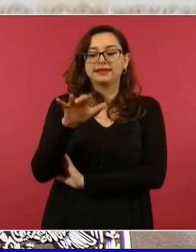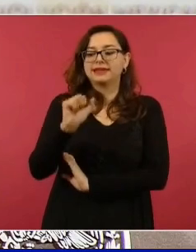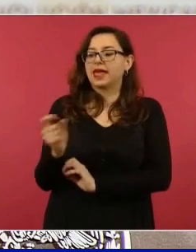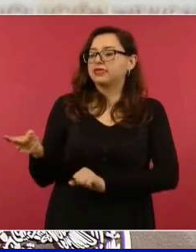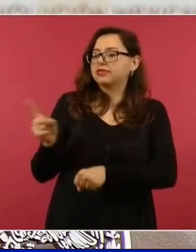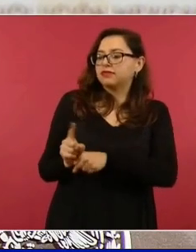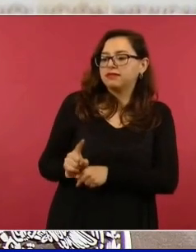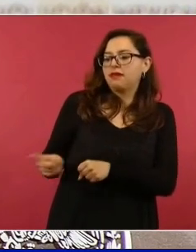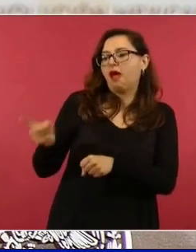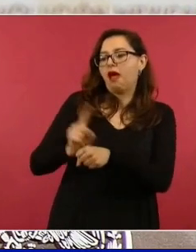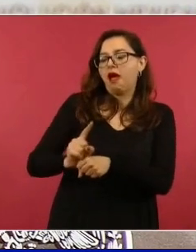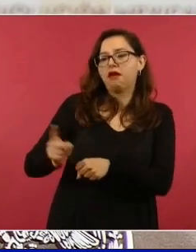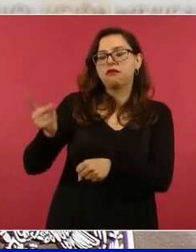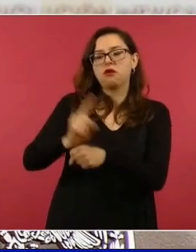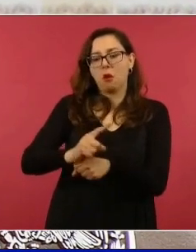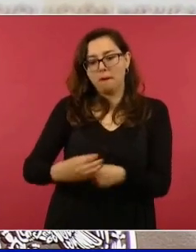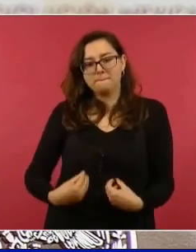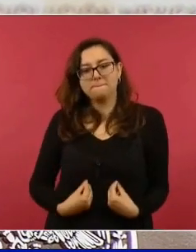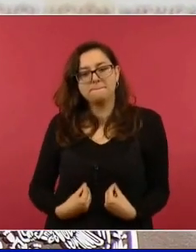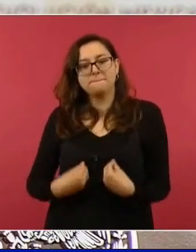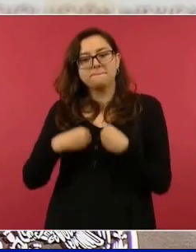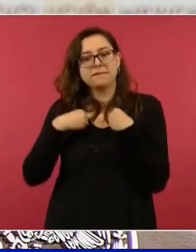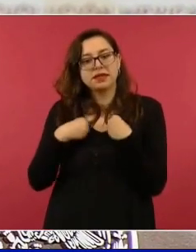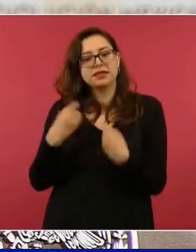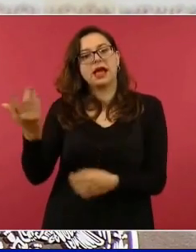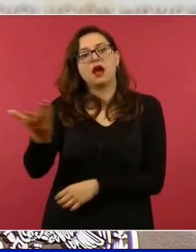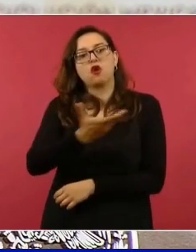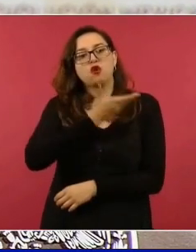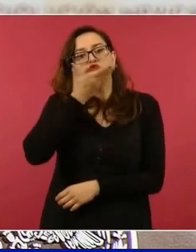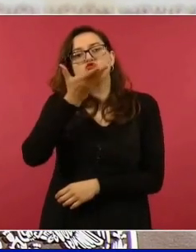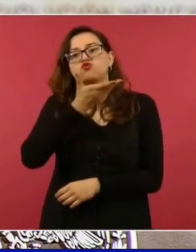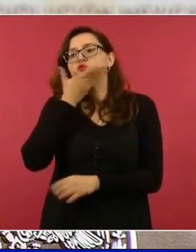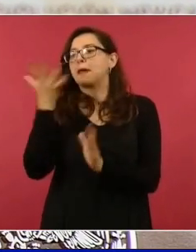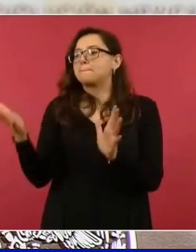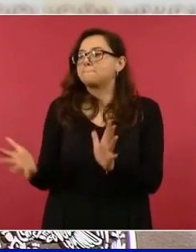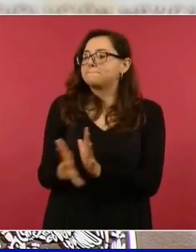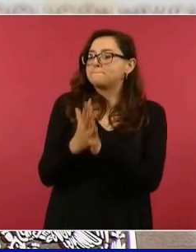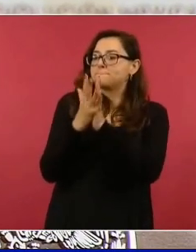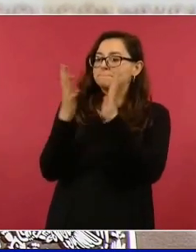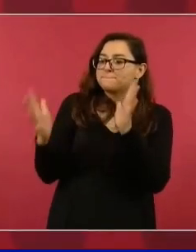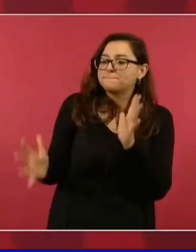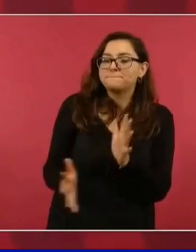Entonces, necesitamos la democracia participativa.